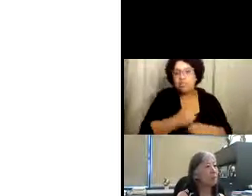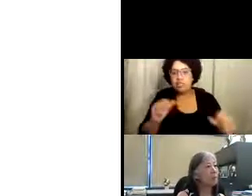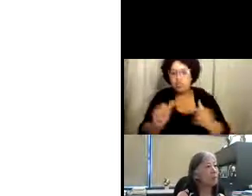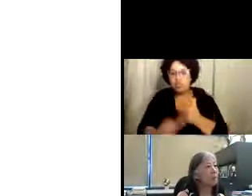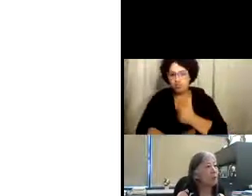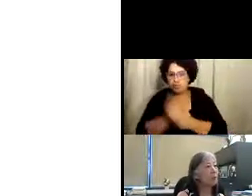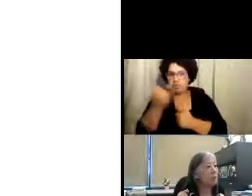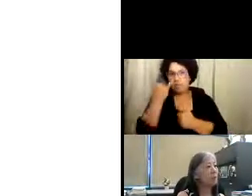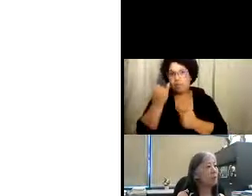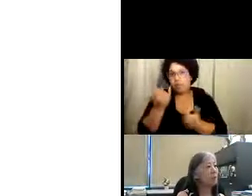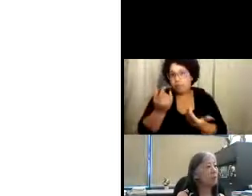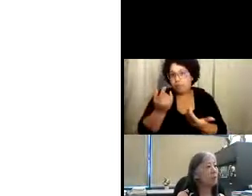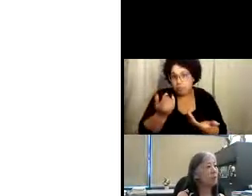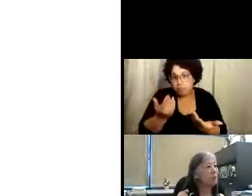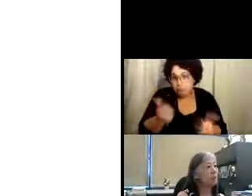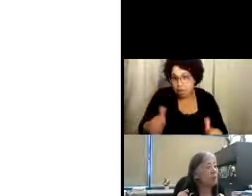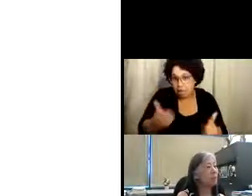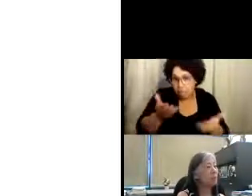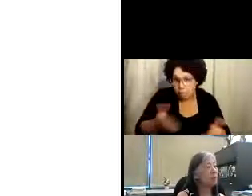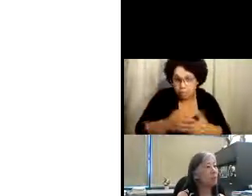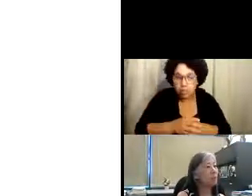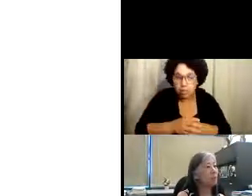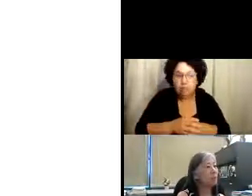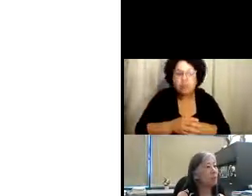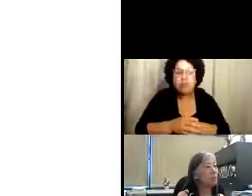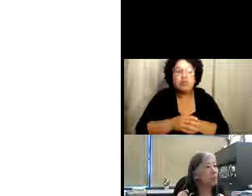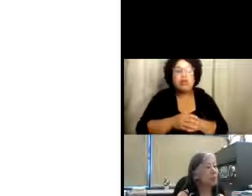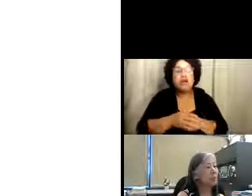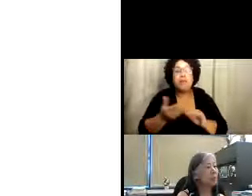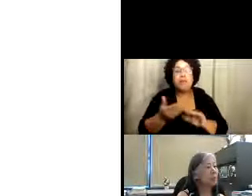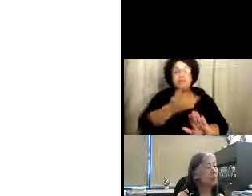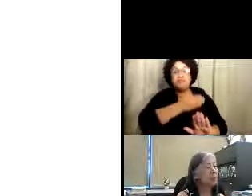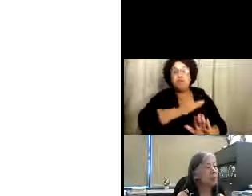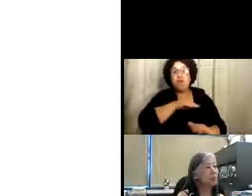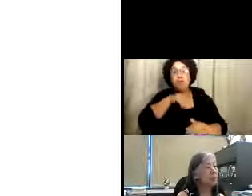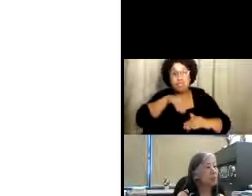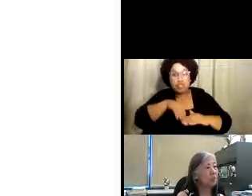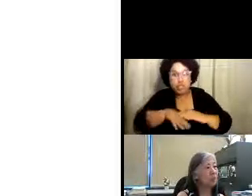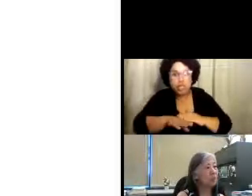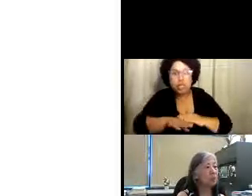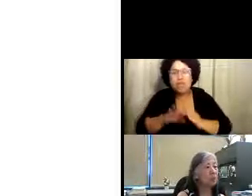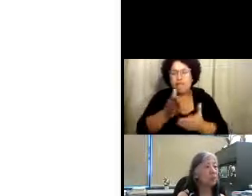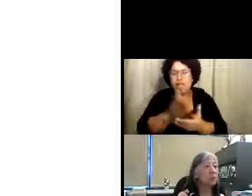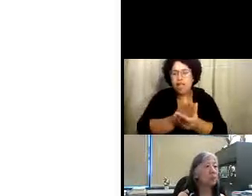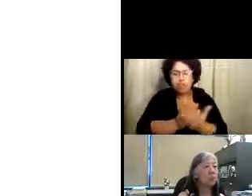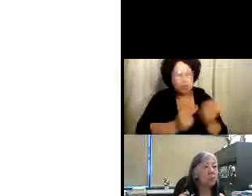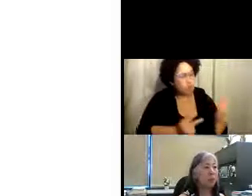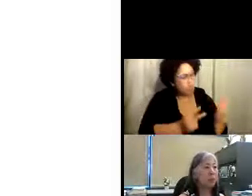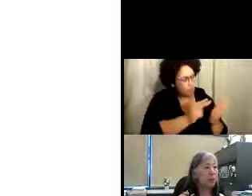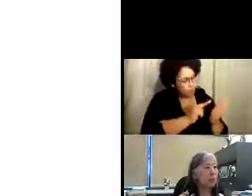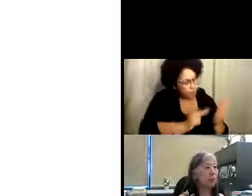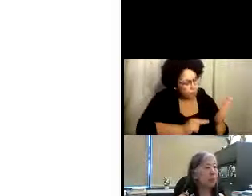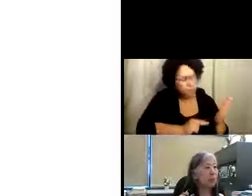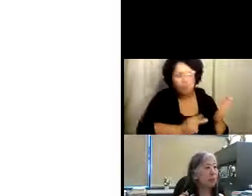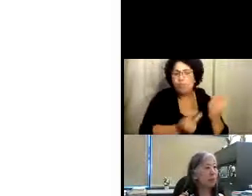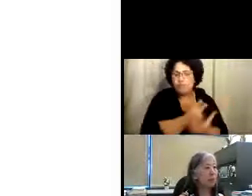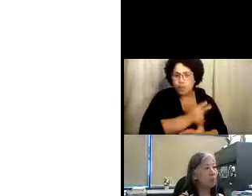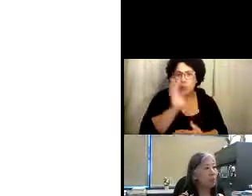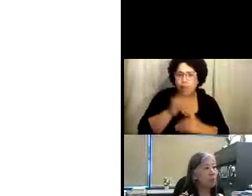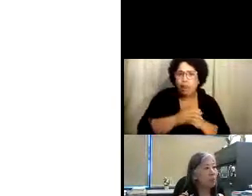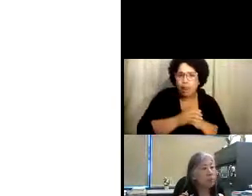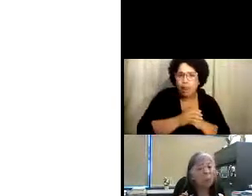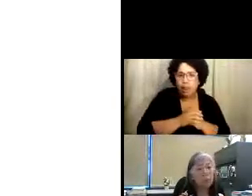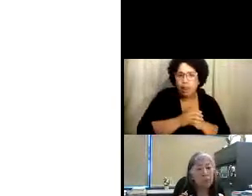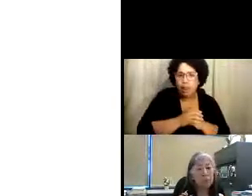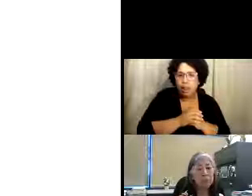o seguridad, claro. De nuevo, vamos a revisar los documentos o los archivos antes de la inspección